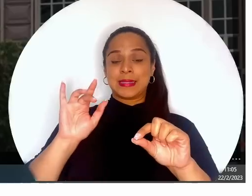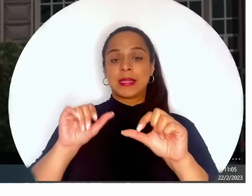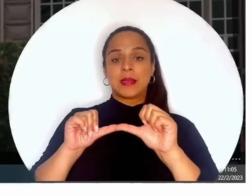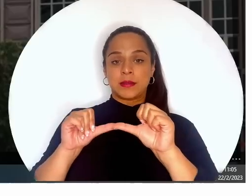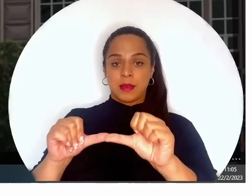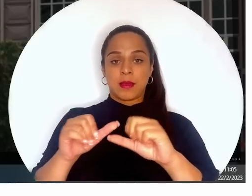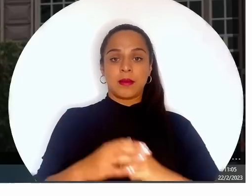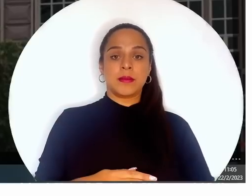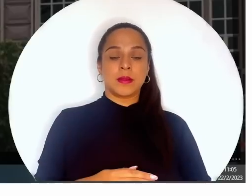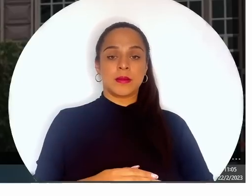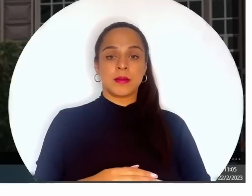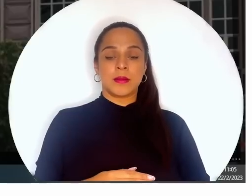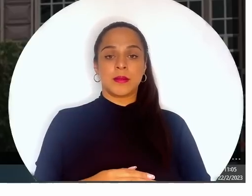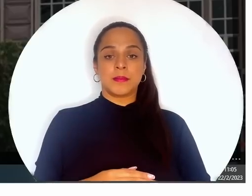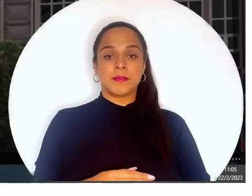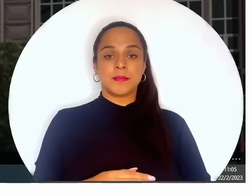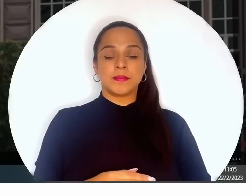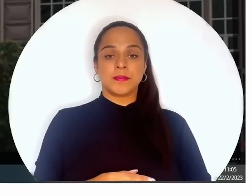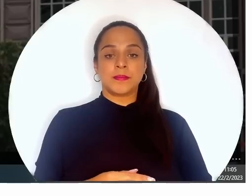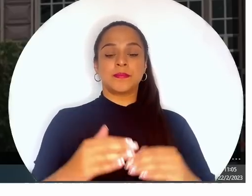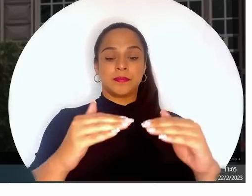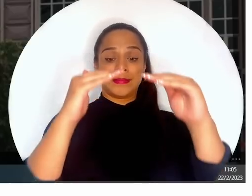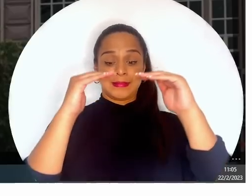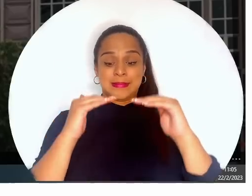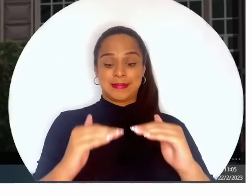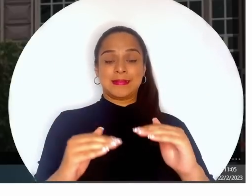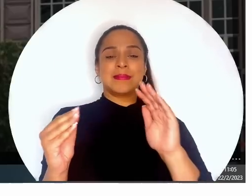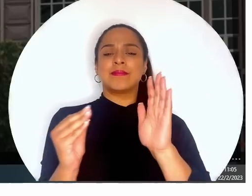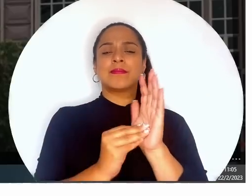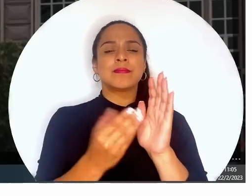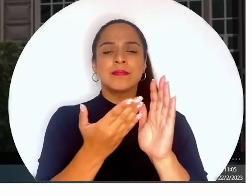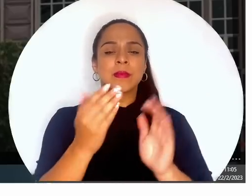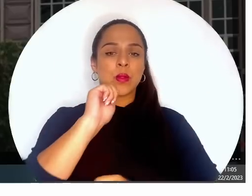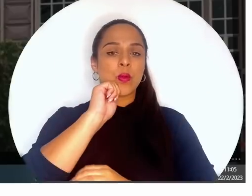Y colocamos nuestra contraseña.